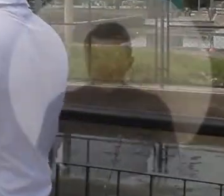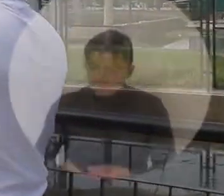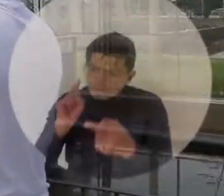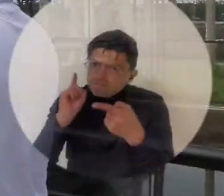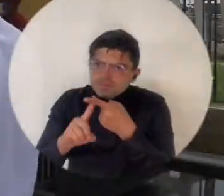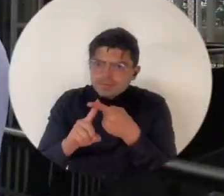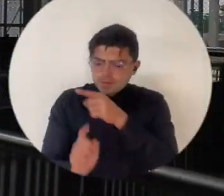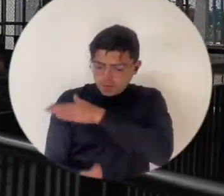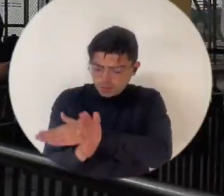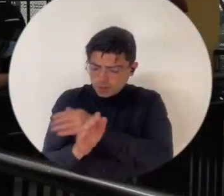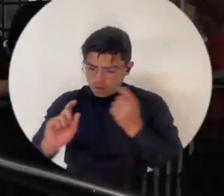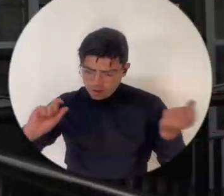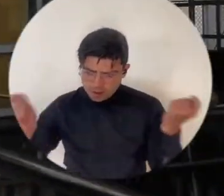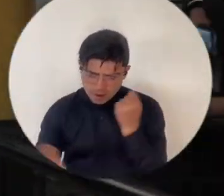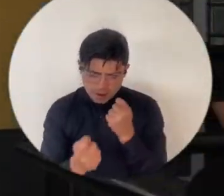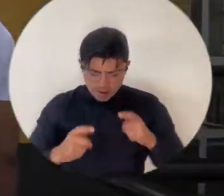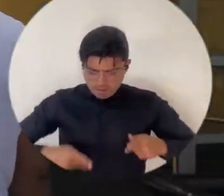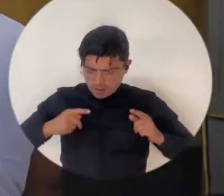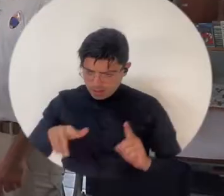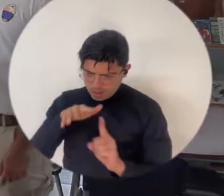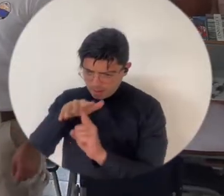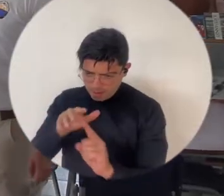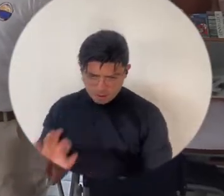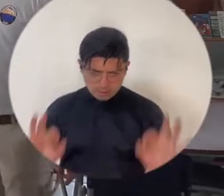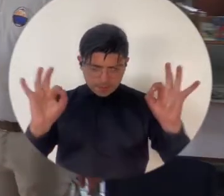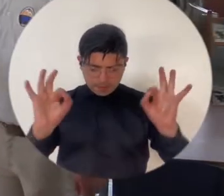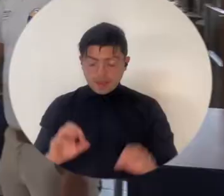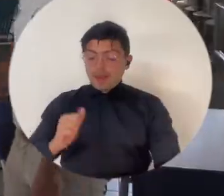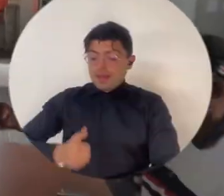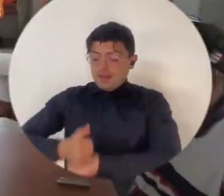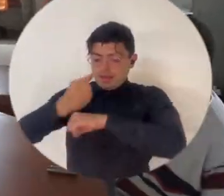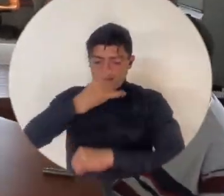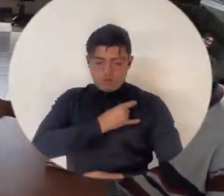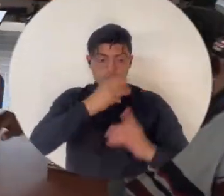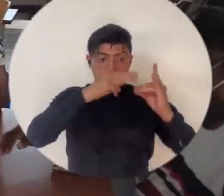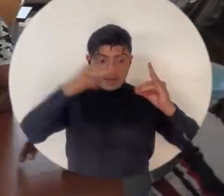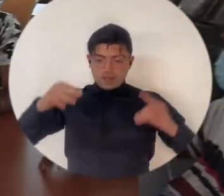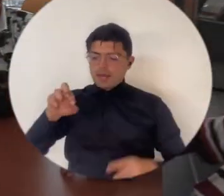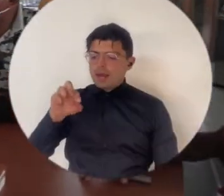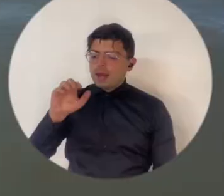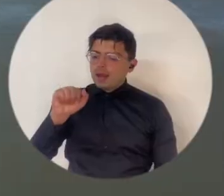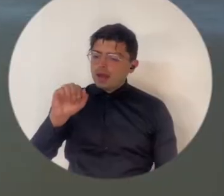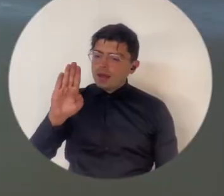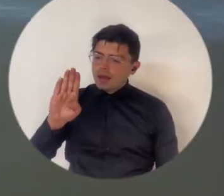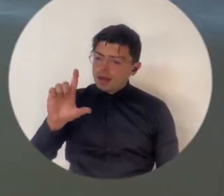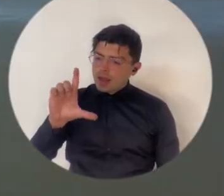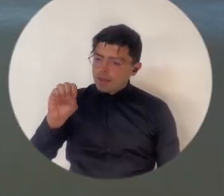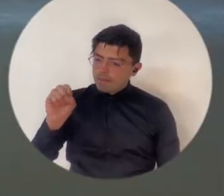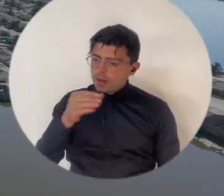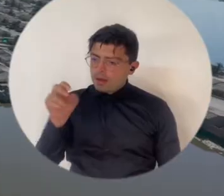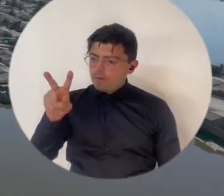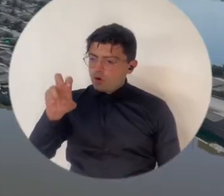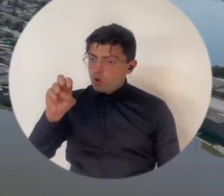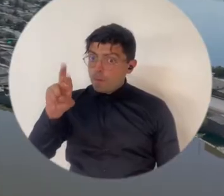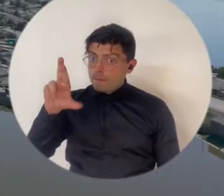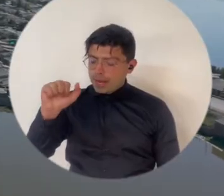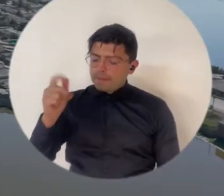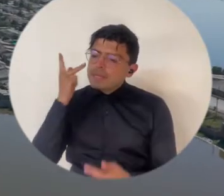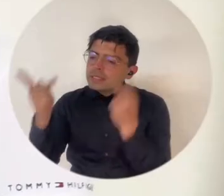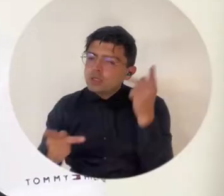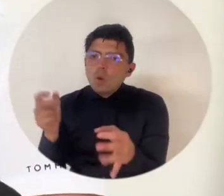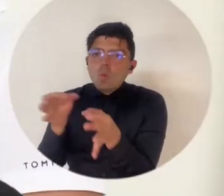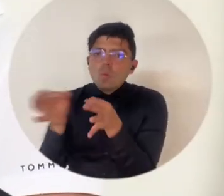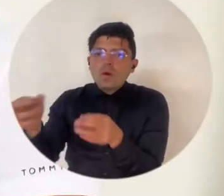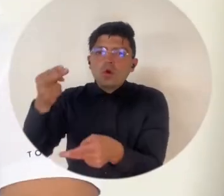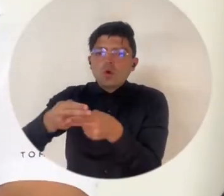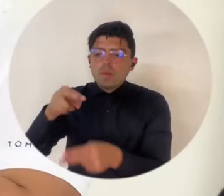Con el propósito de seguir transformando vidas, el Dr. Vera Salazar, rector de la Universidad del Magdalena, visitó el municipio de Pueblo Viejo,